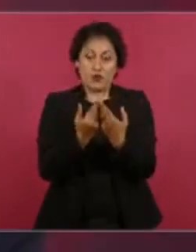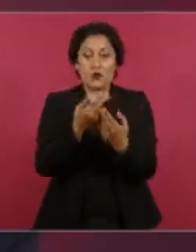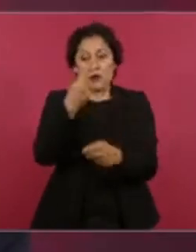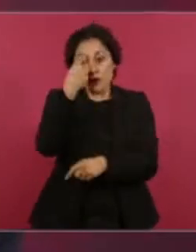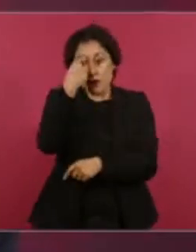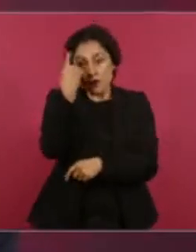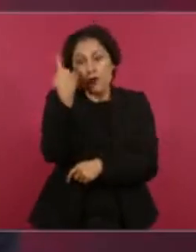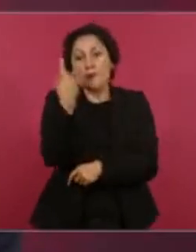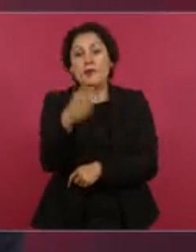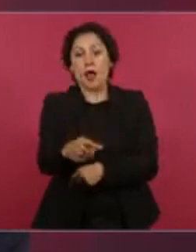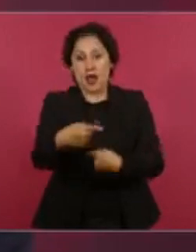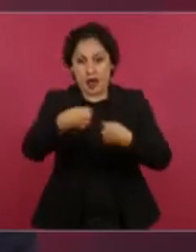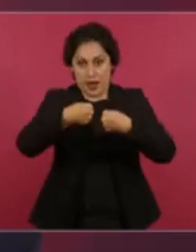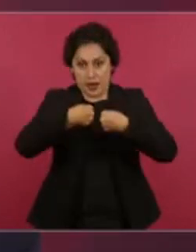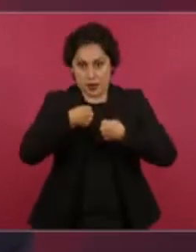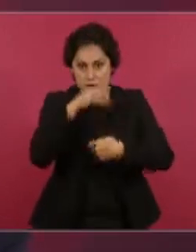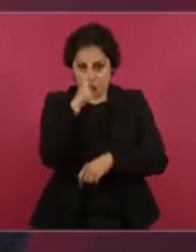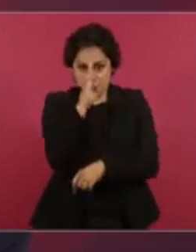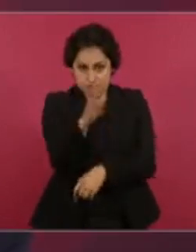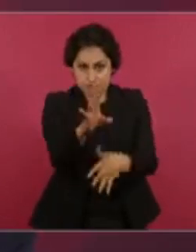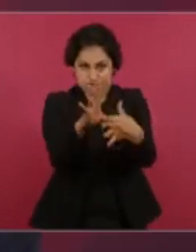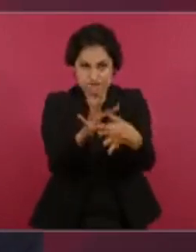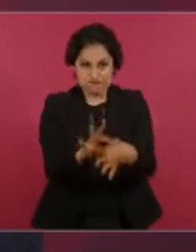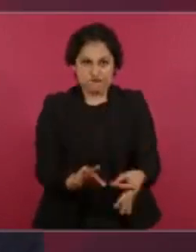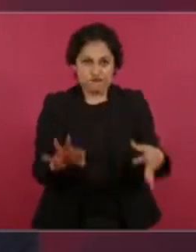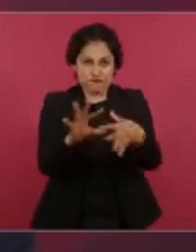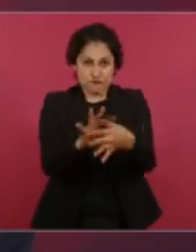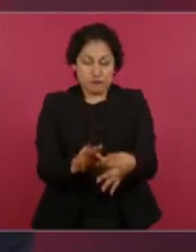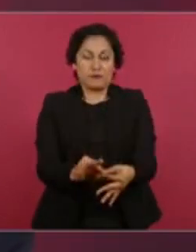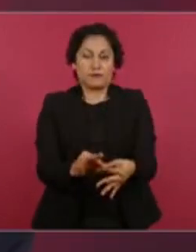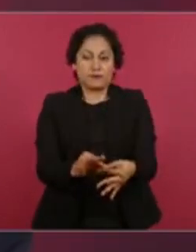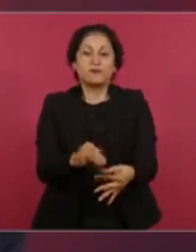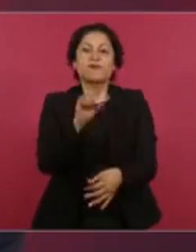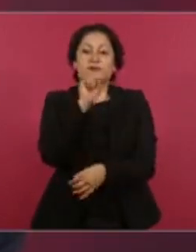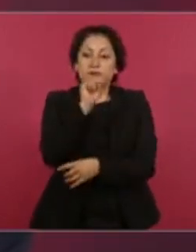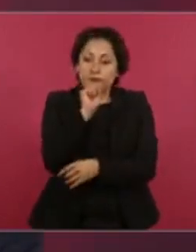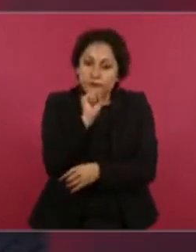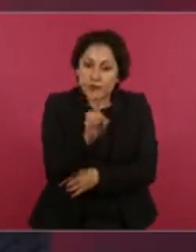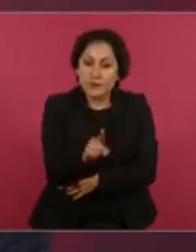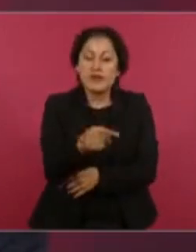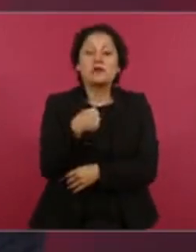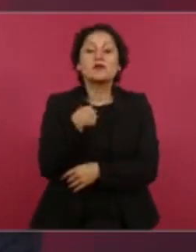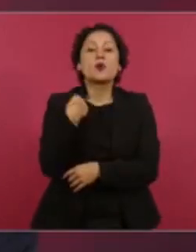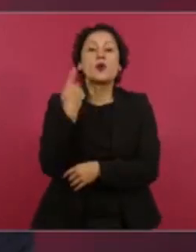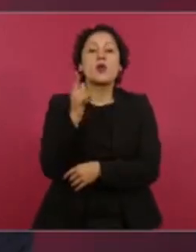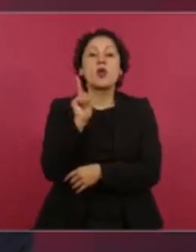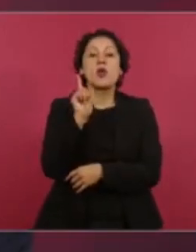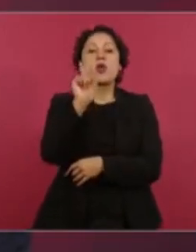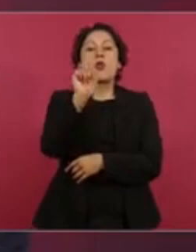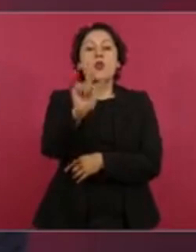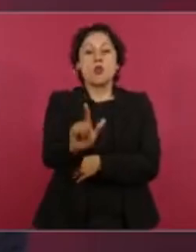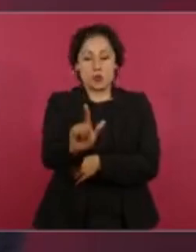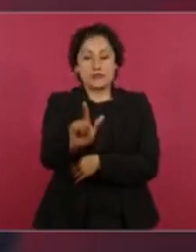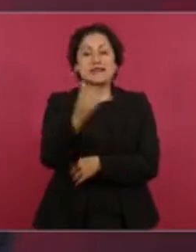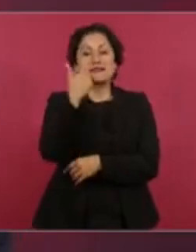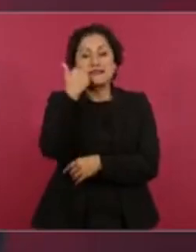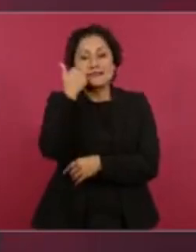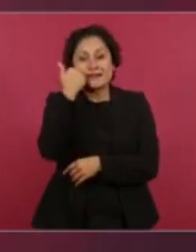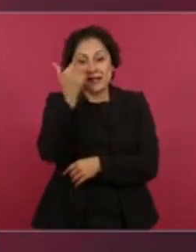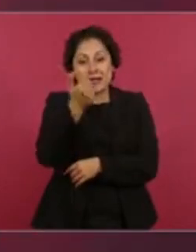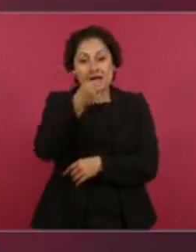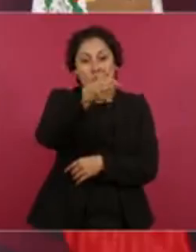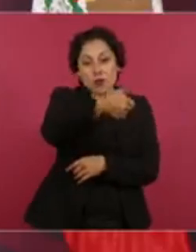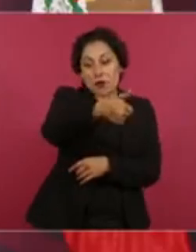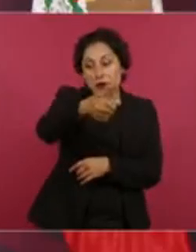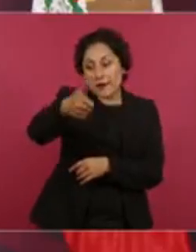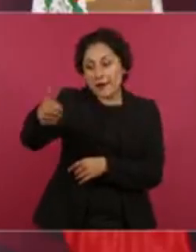Y quiero entregarles el lunes a cada uno, a cada padre,